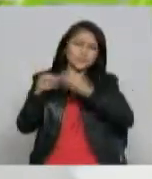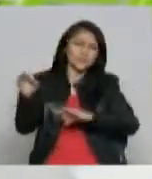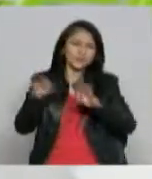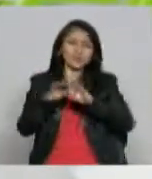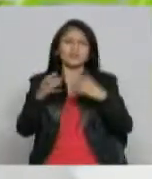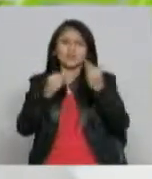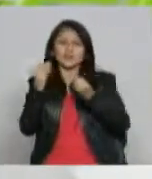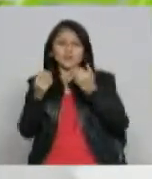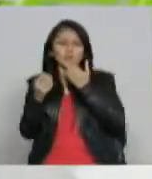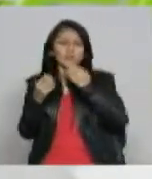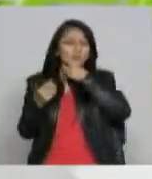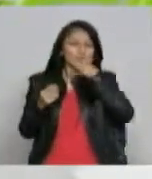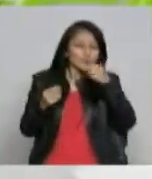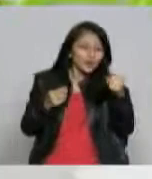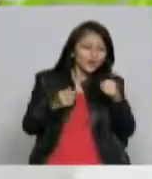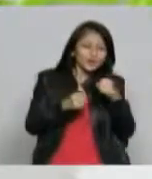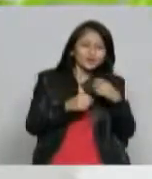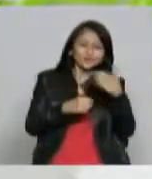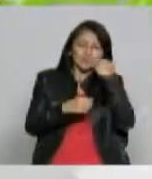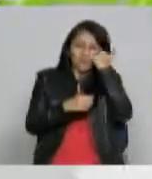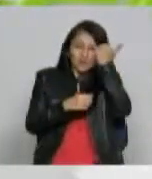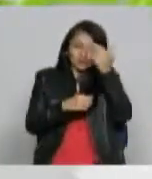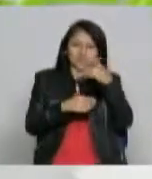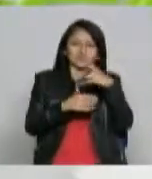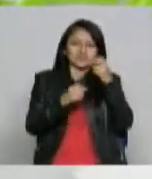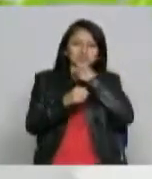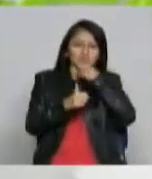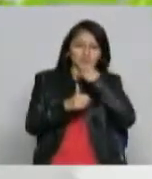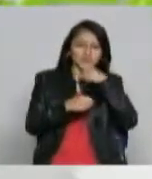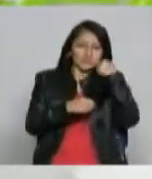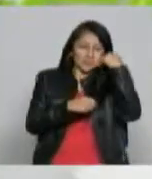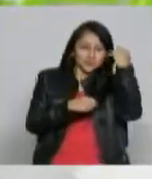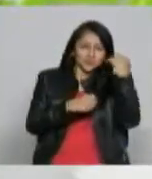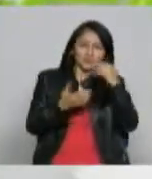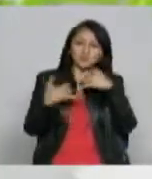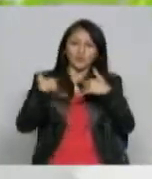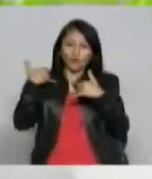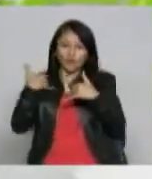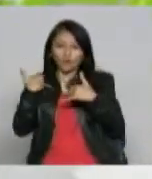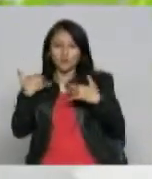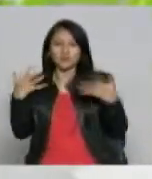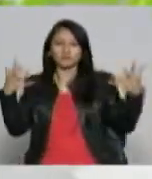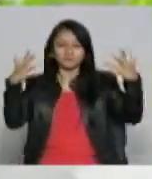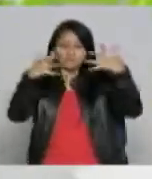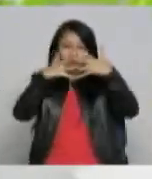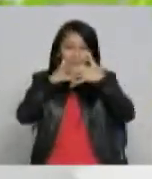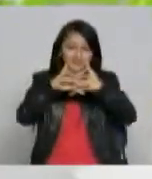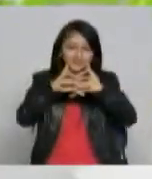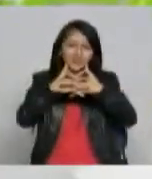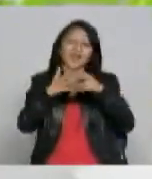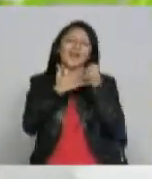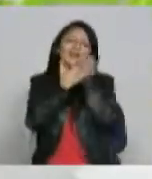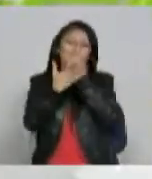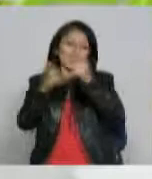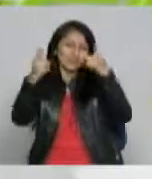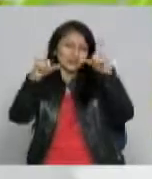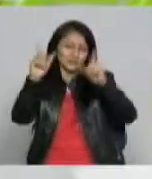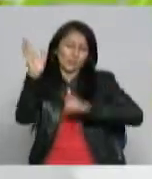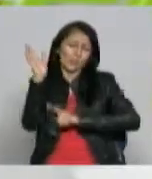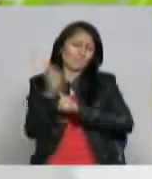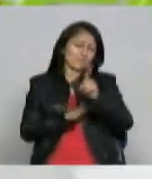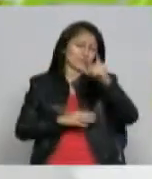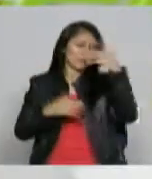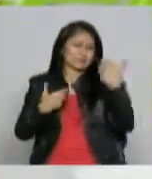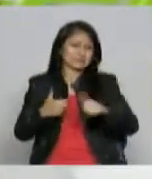juventud y la parte madura es lo que hace que las empresas realmente funcionen esa energía del joven esa